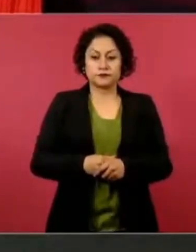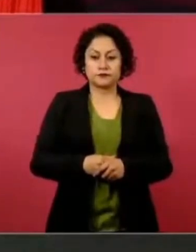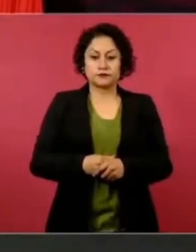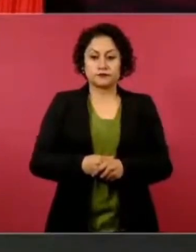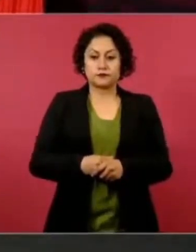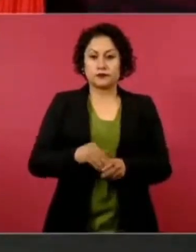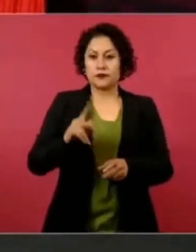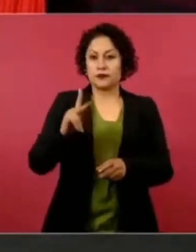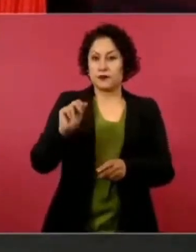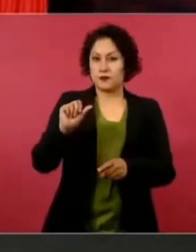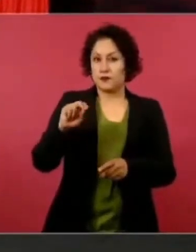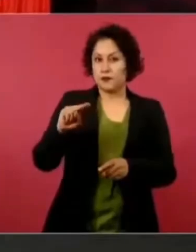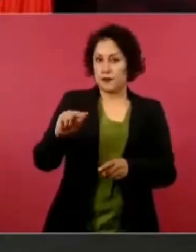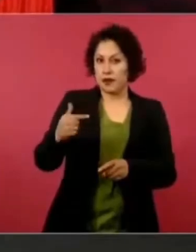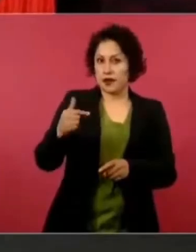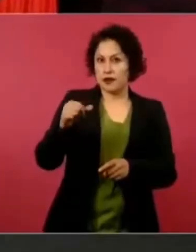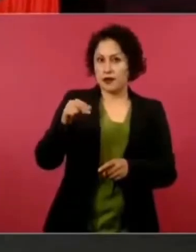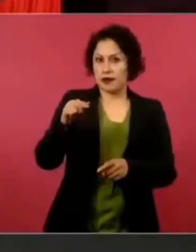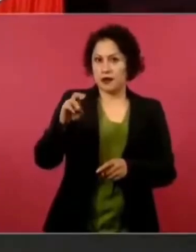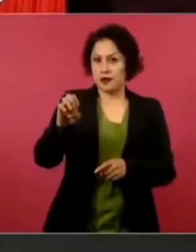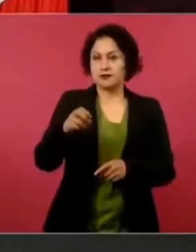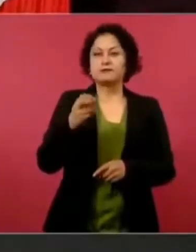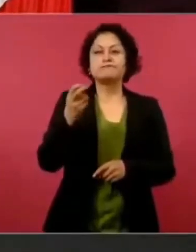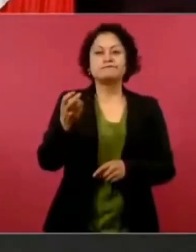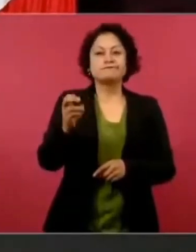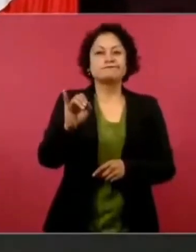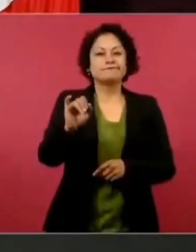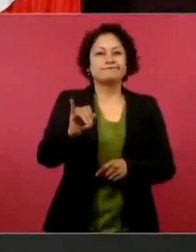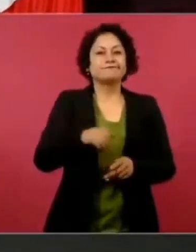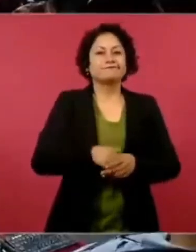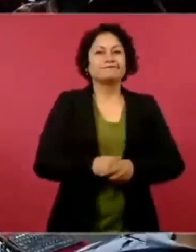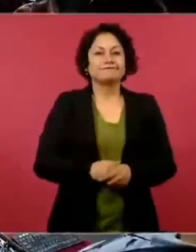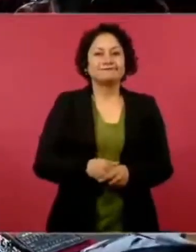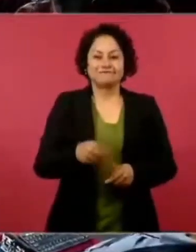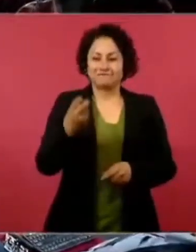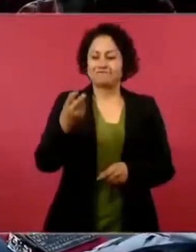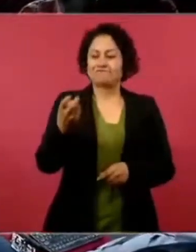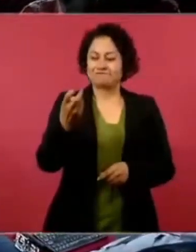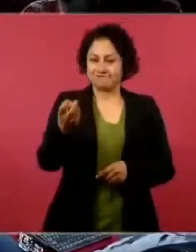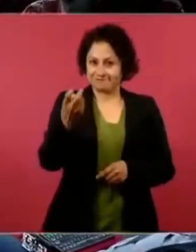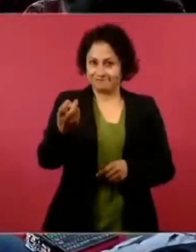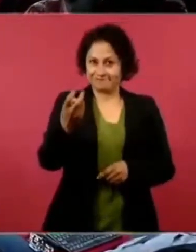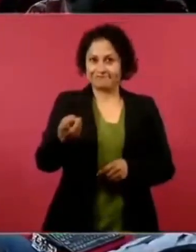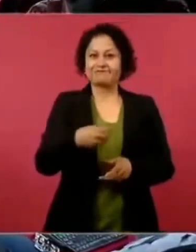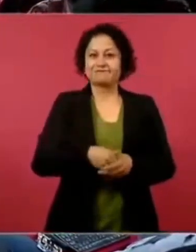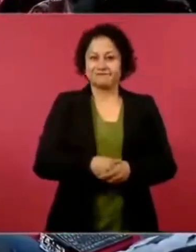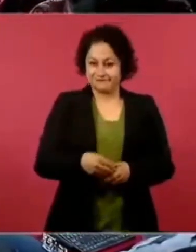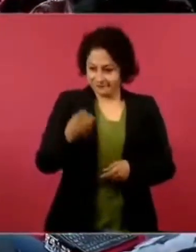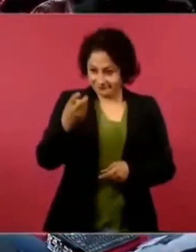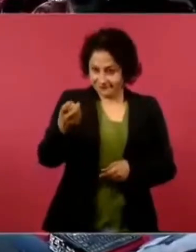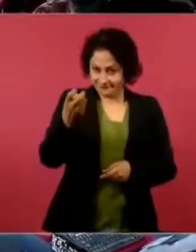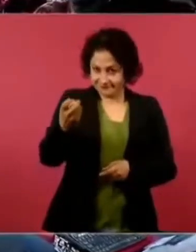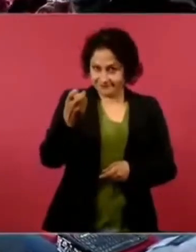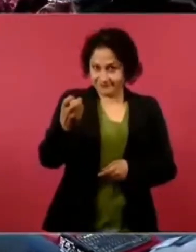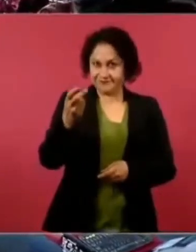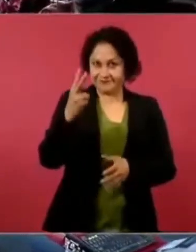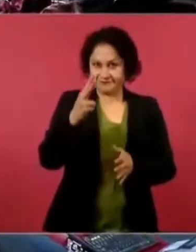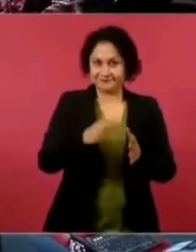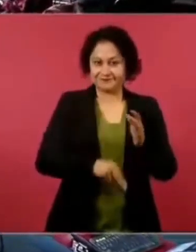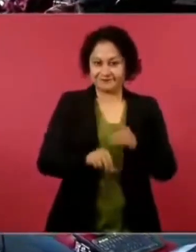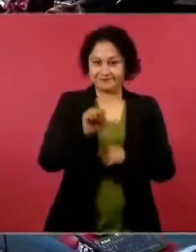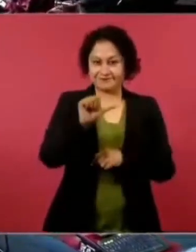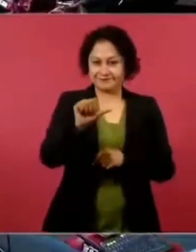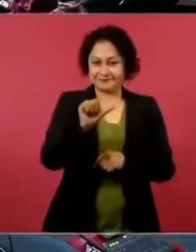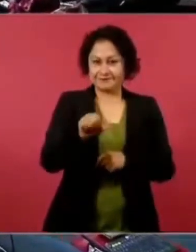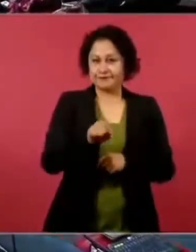Palancana, sí, ese el 16. A ver si se lo das